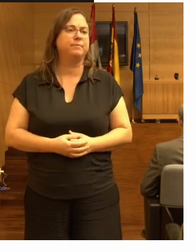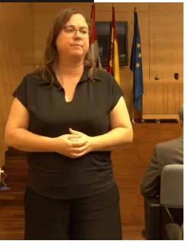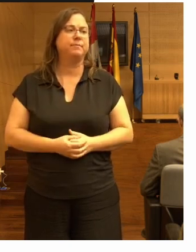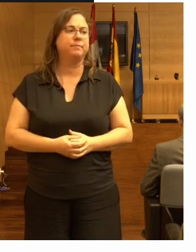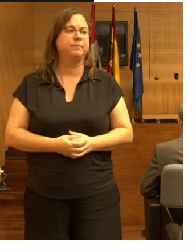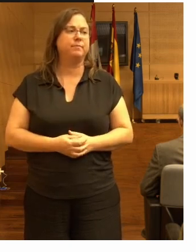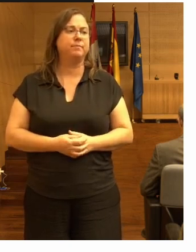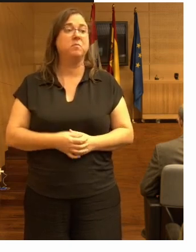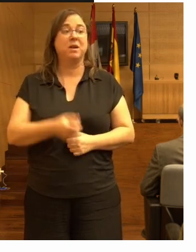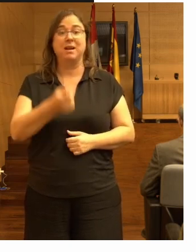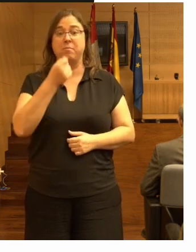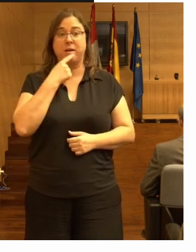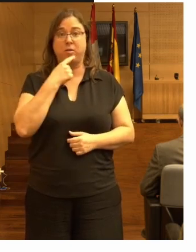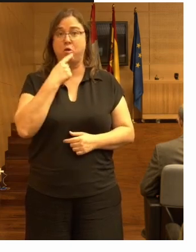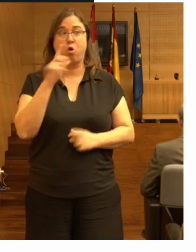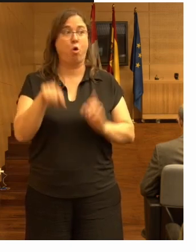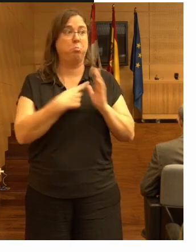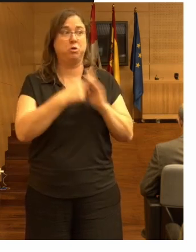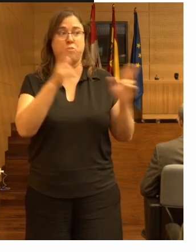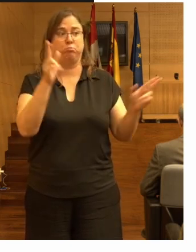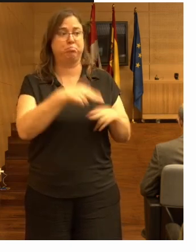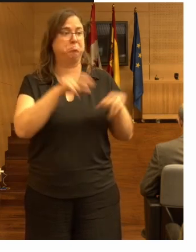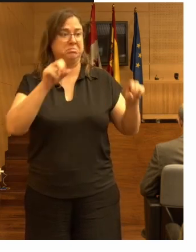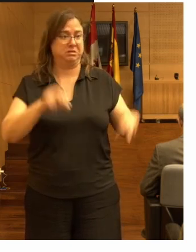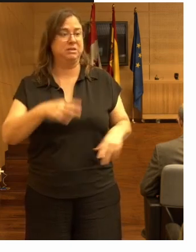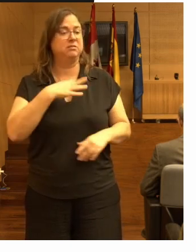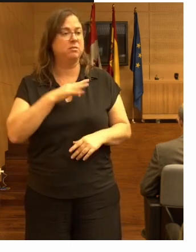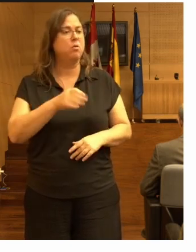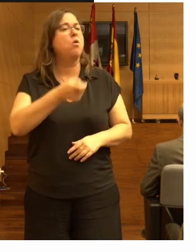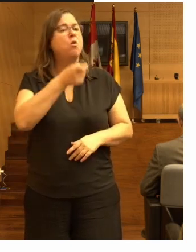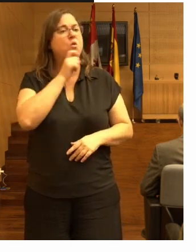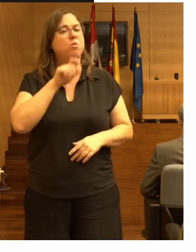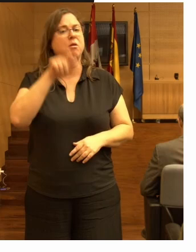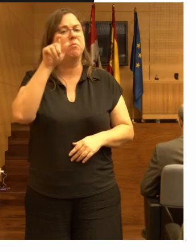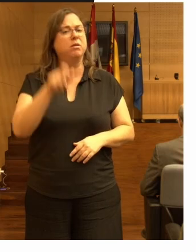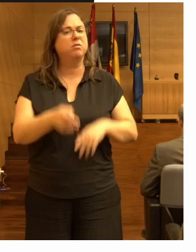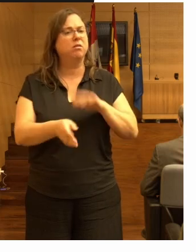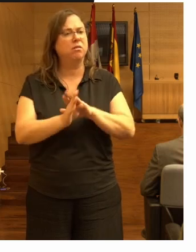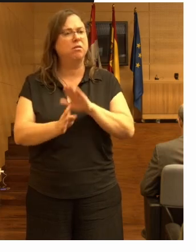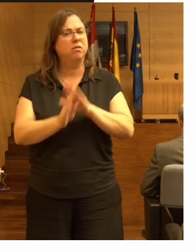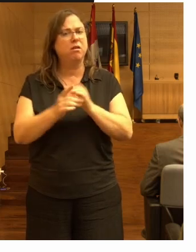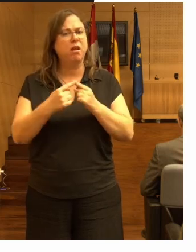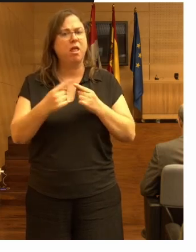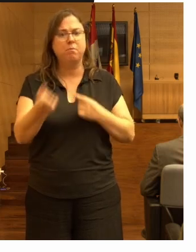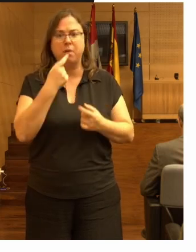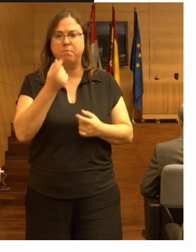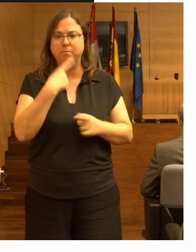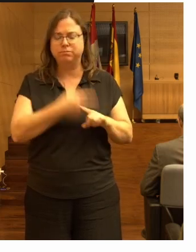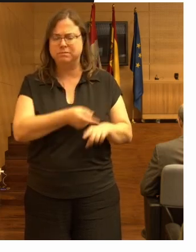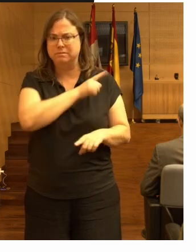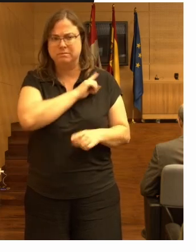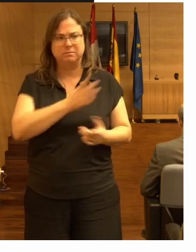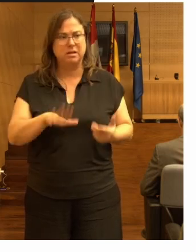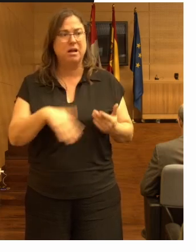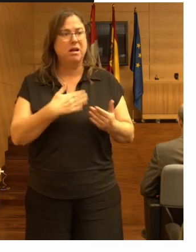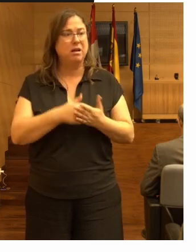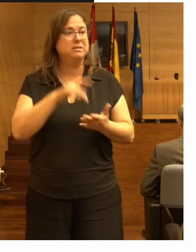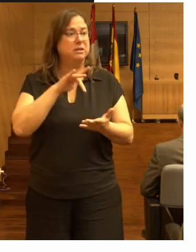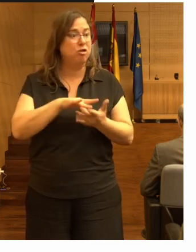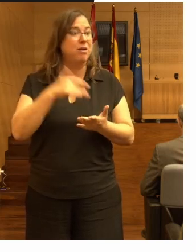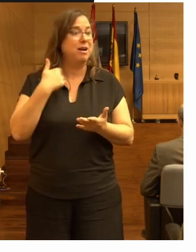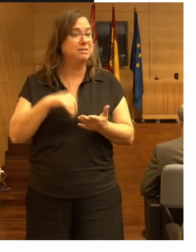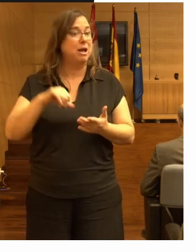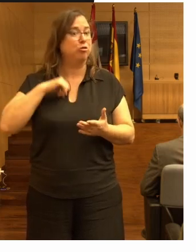quitar la medicación por completo como se puede mantener una persona así con tanta medicación incluso después de haber salido